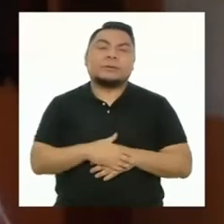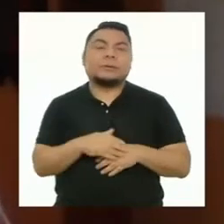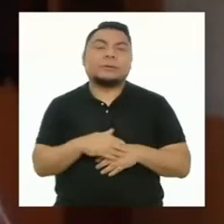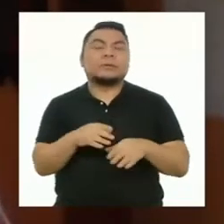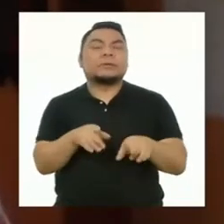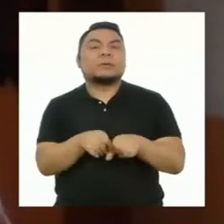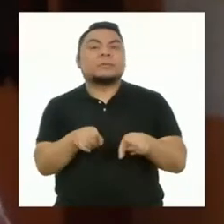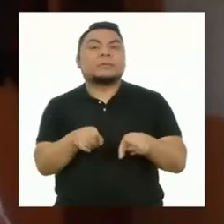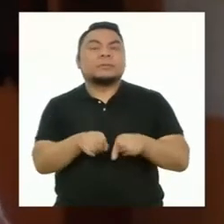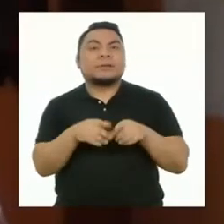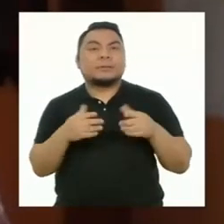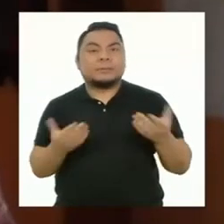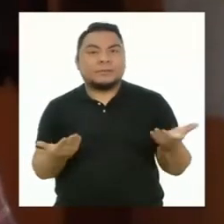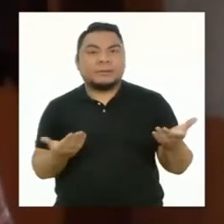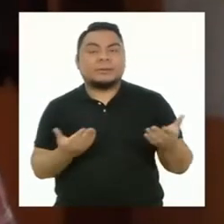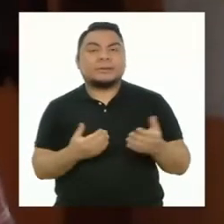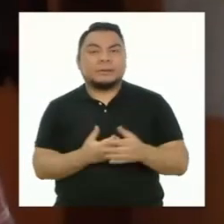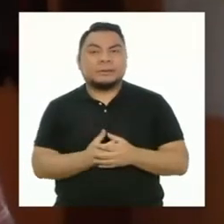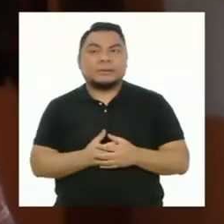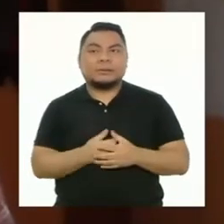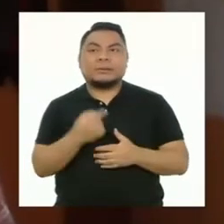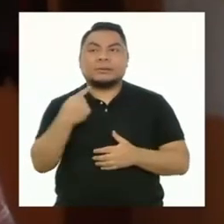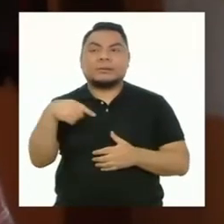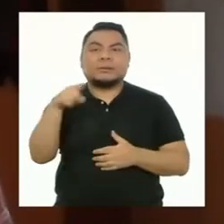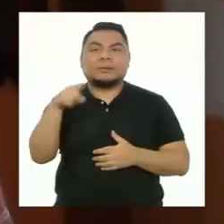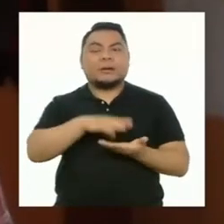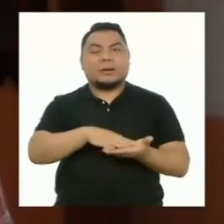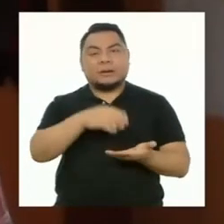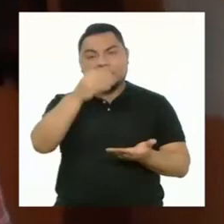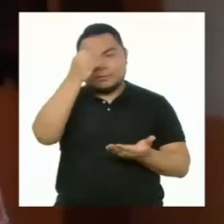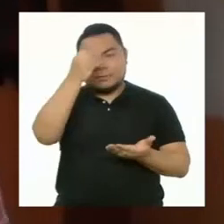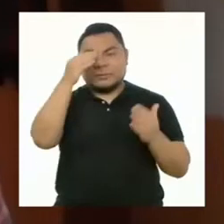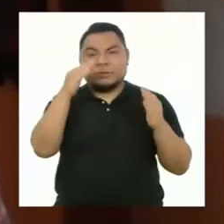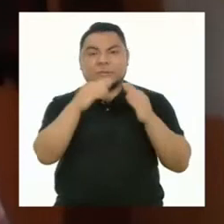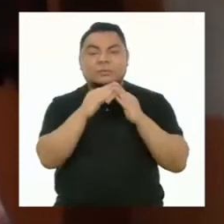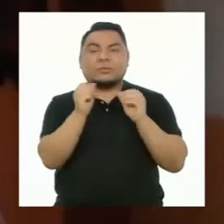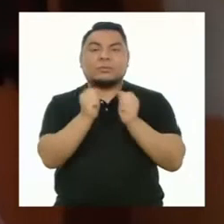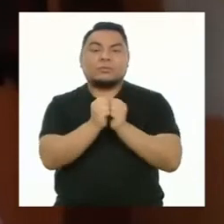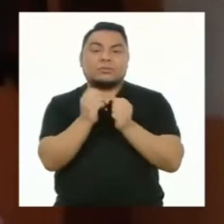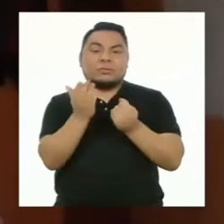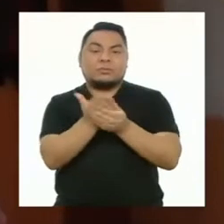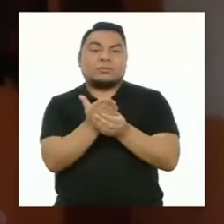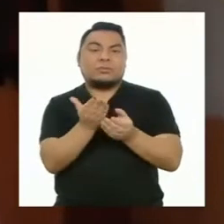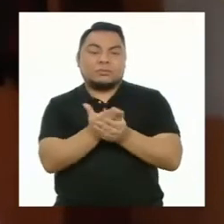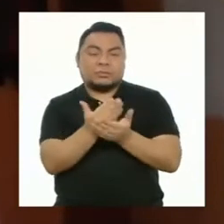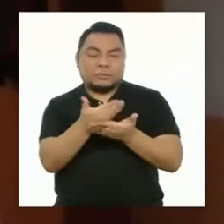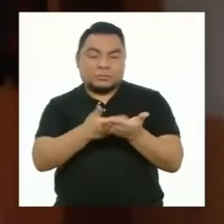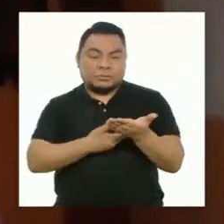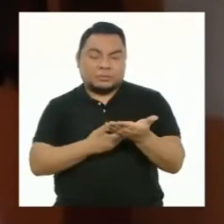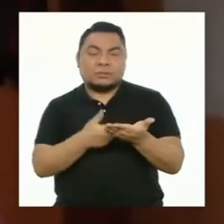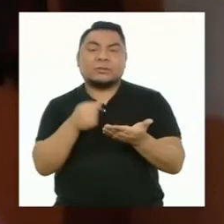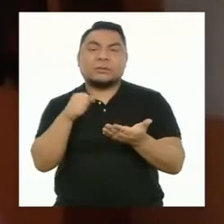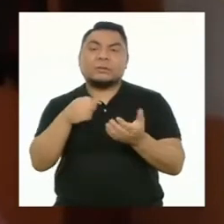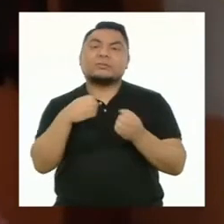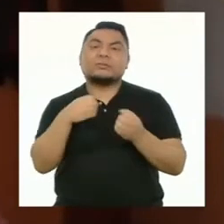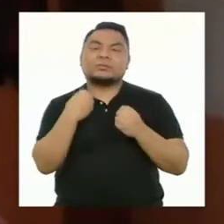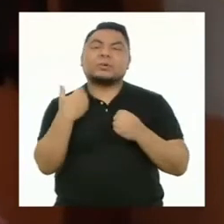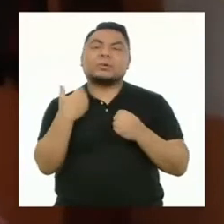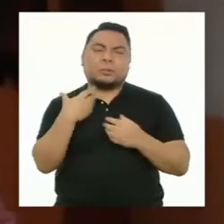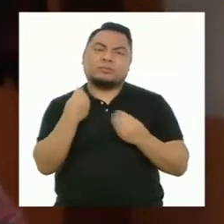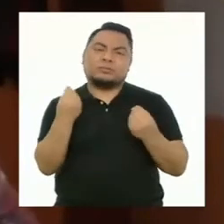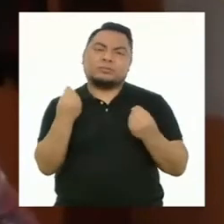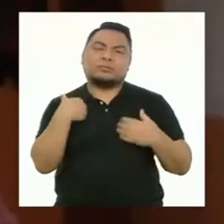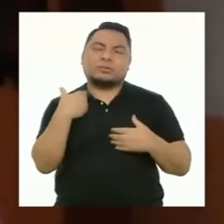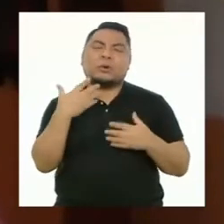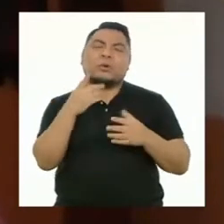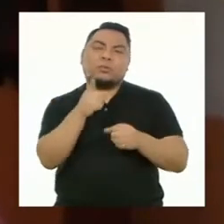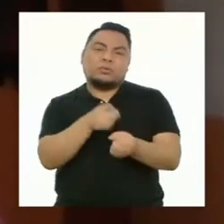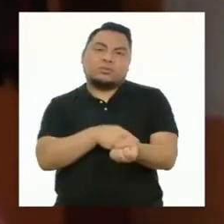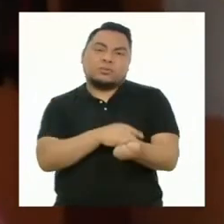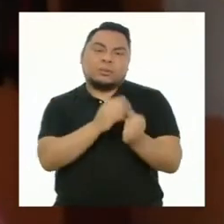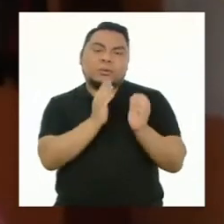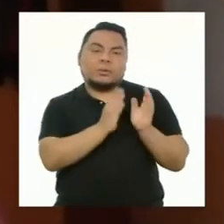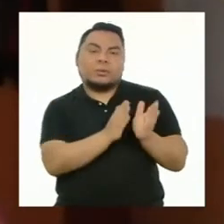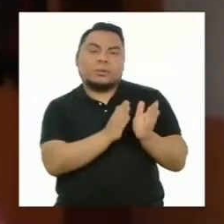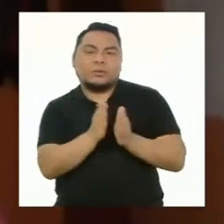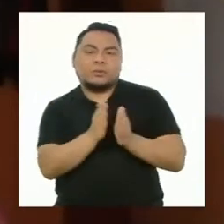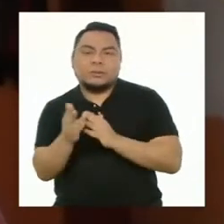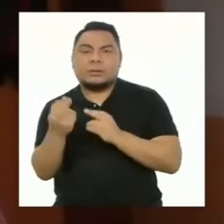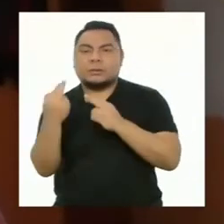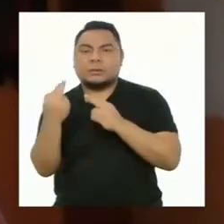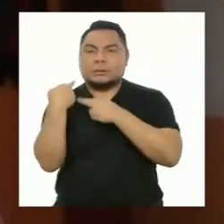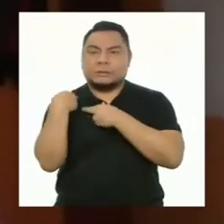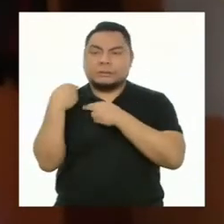como también de Aprendo en Casa con el portafolio, que me ha ayudado mucho a organizarme con los